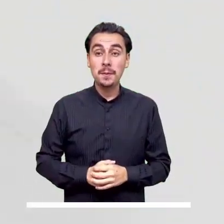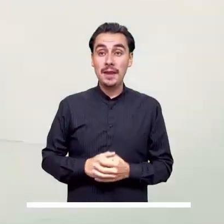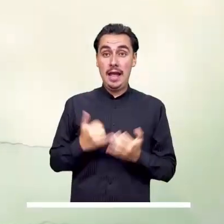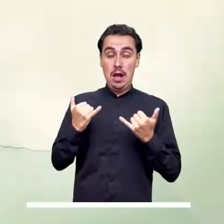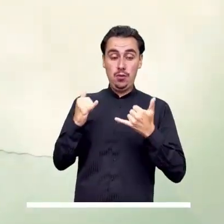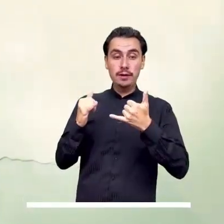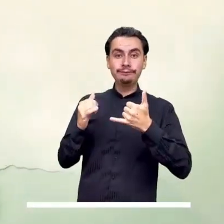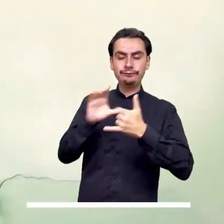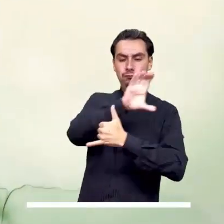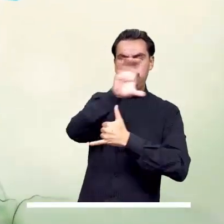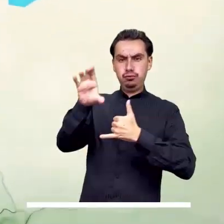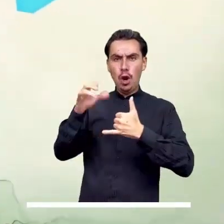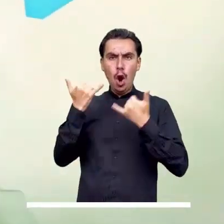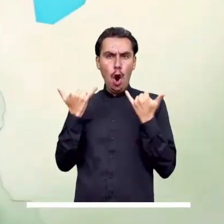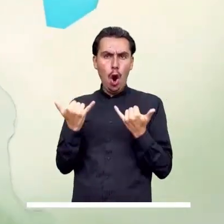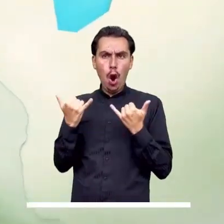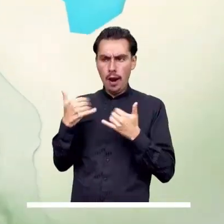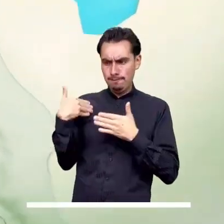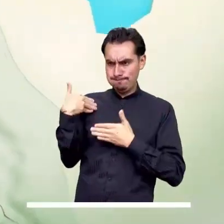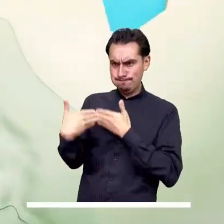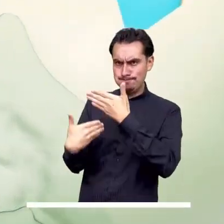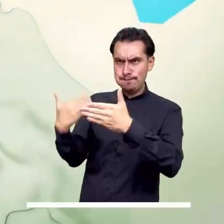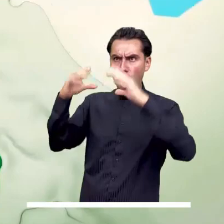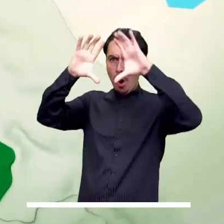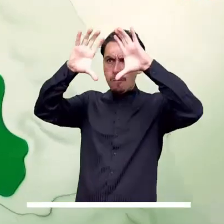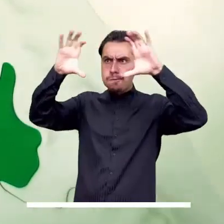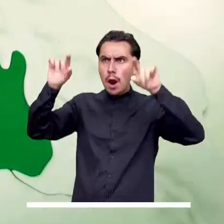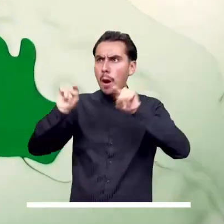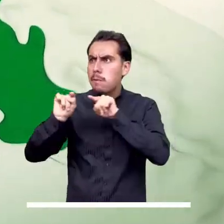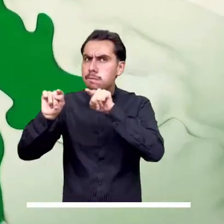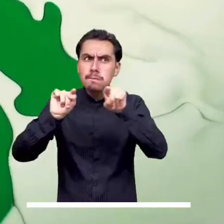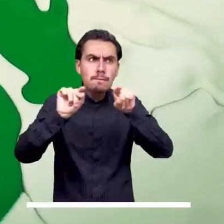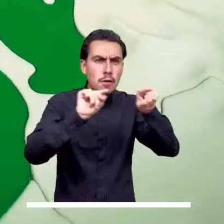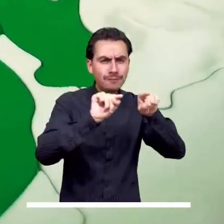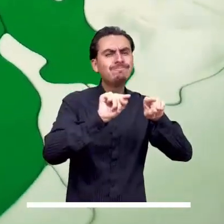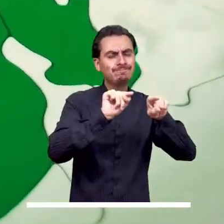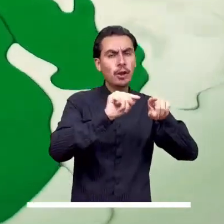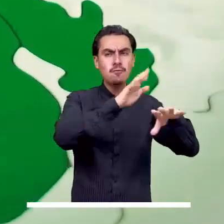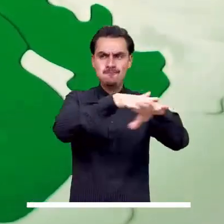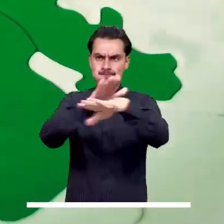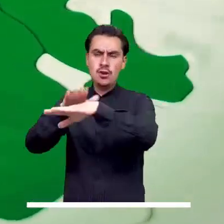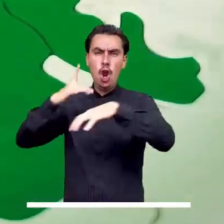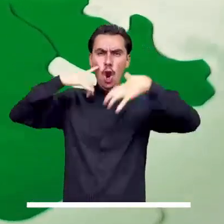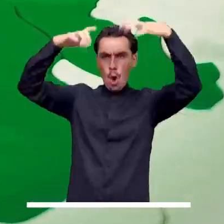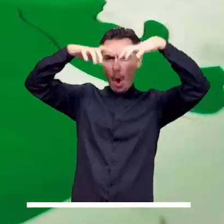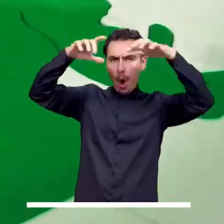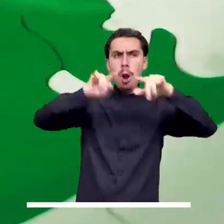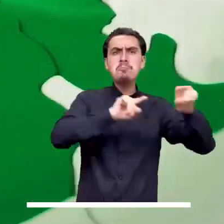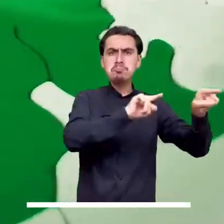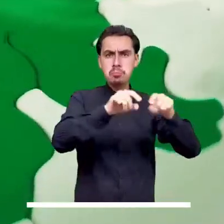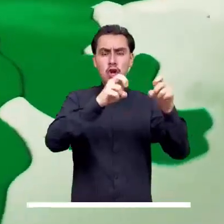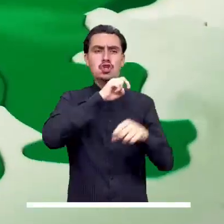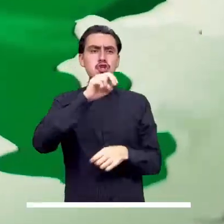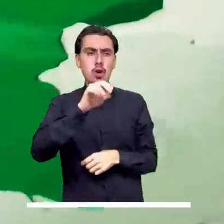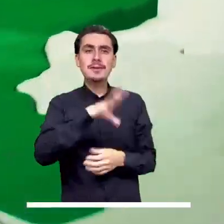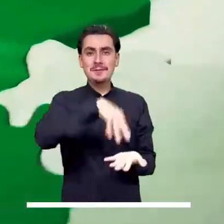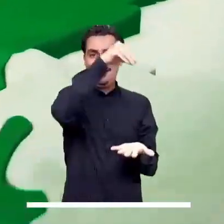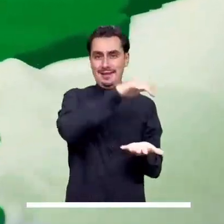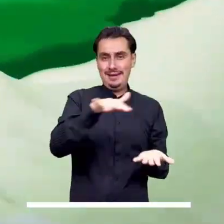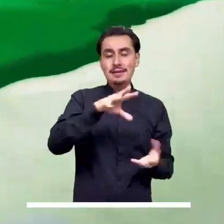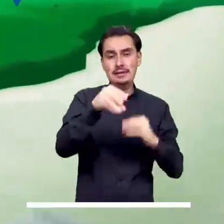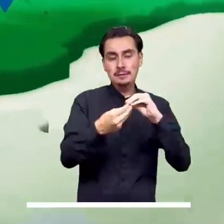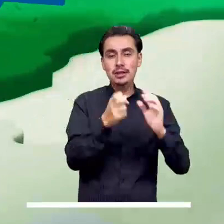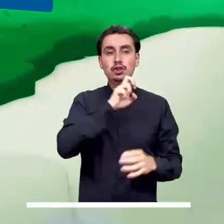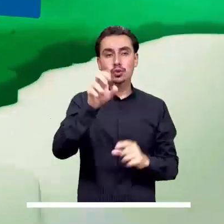Alta probabilidad de lluvias moderadas se espera en el norte y sur de Bolívar, centro de Sucre, suroccidente de Córdoba, La Guajira